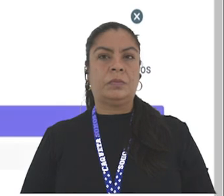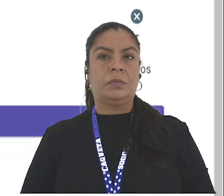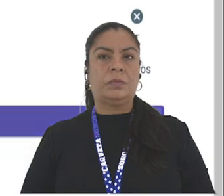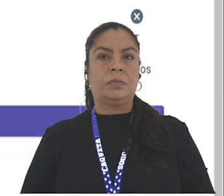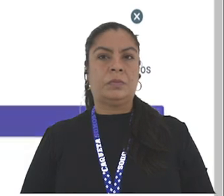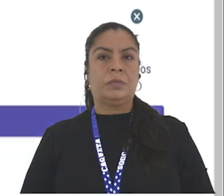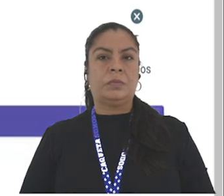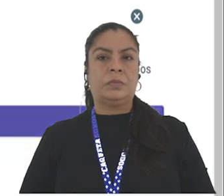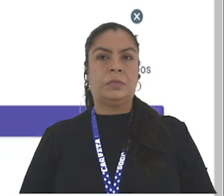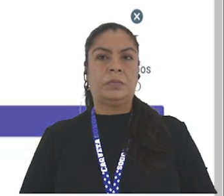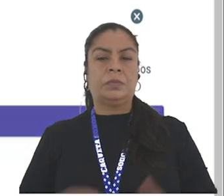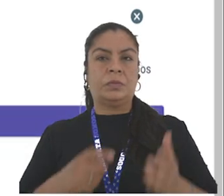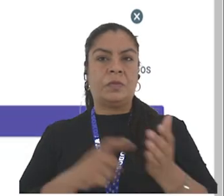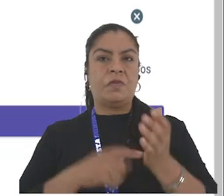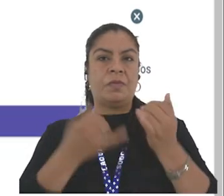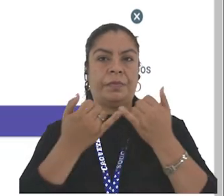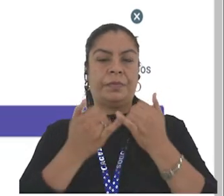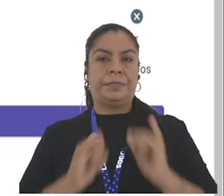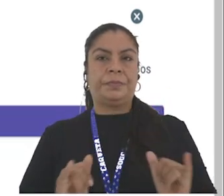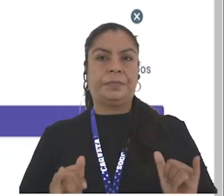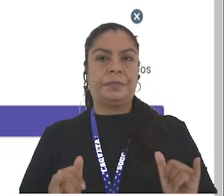y damos clic en Finalizar.